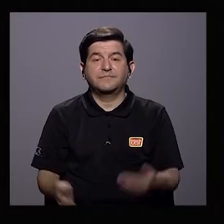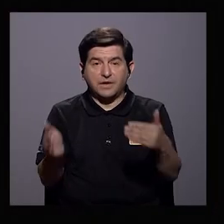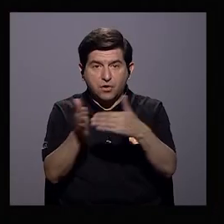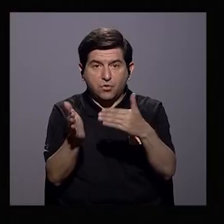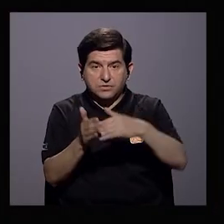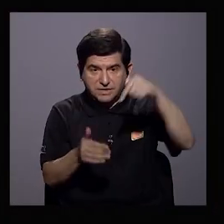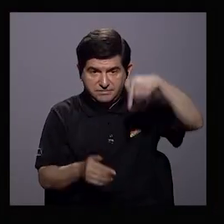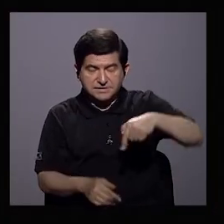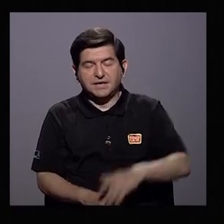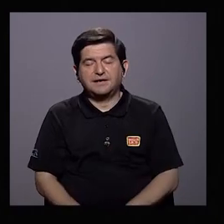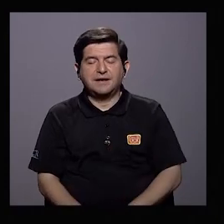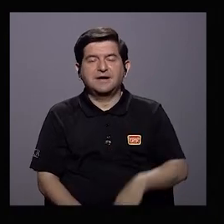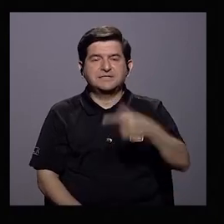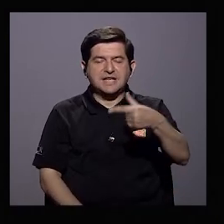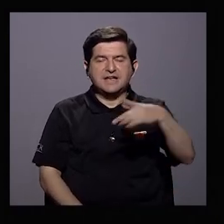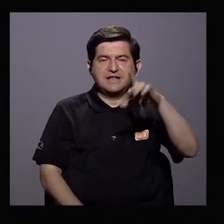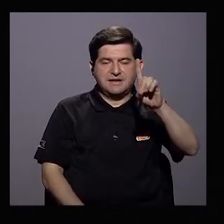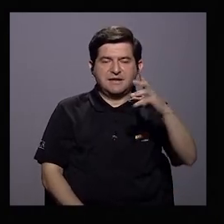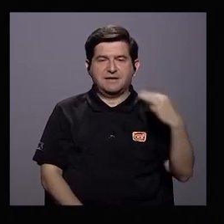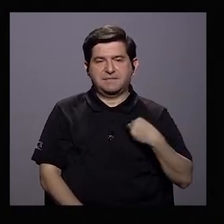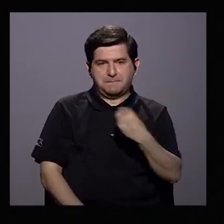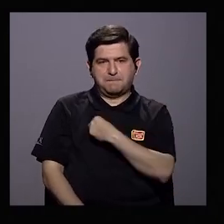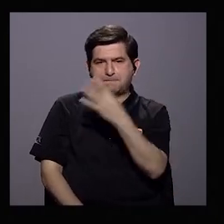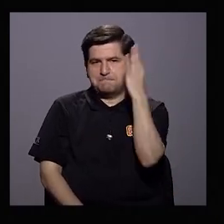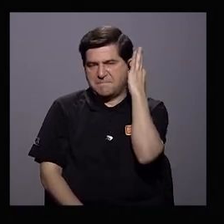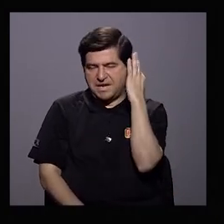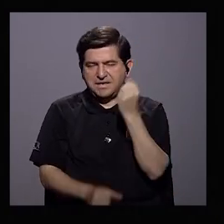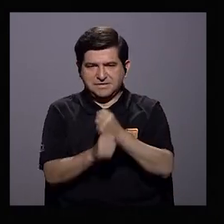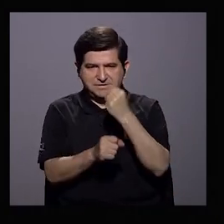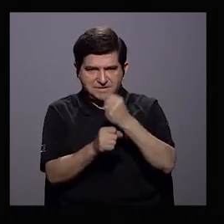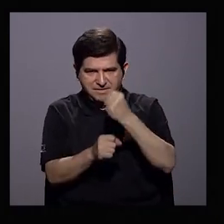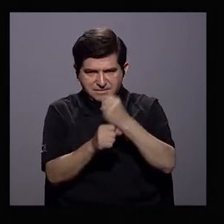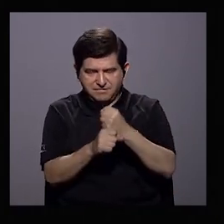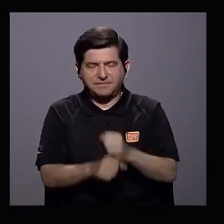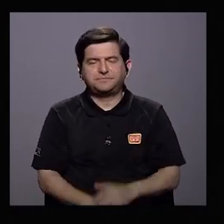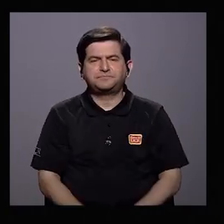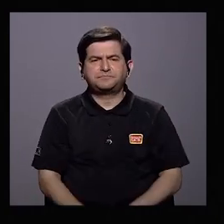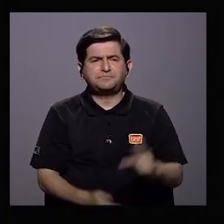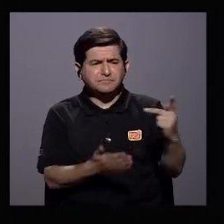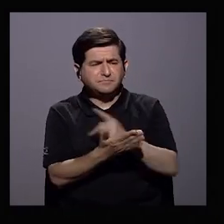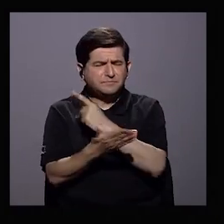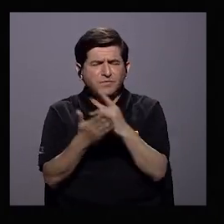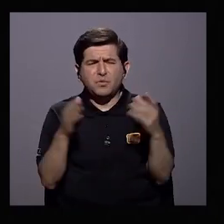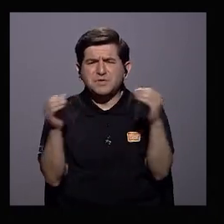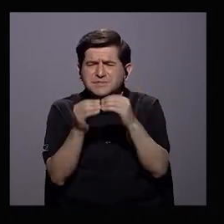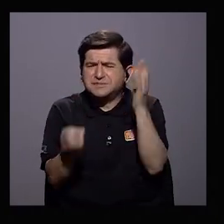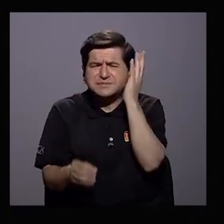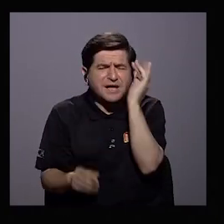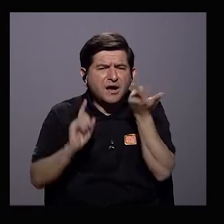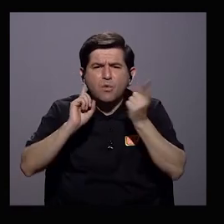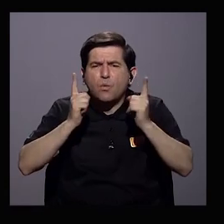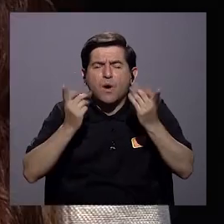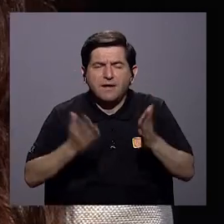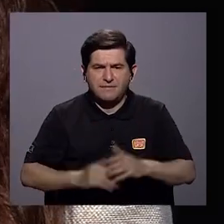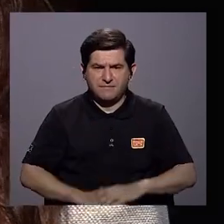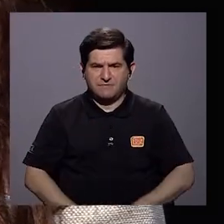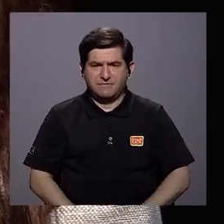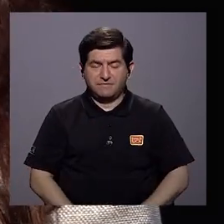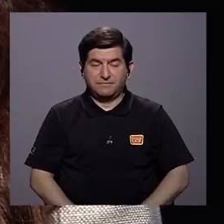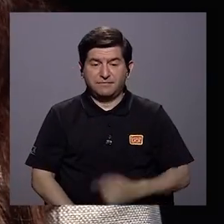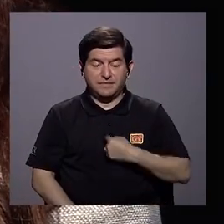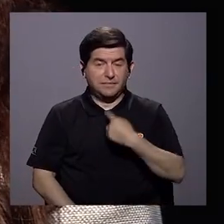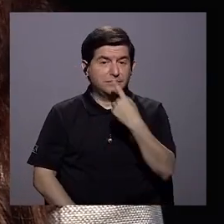Regresamos, estamos con doña Janina Dinarte, ministra de Trabajo. ¿Cuál es la provincia que más le preocupa? Bueno,